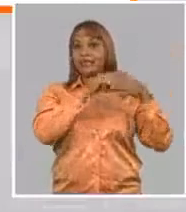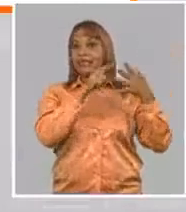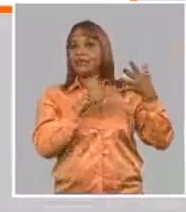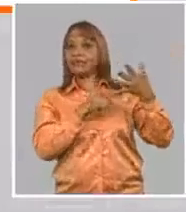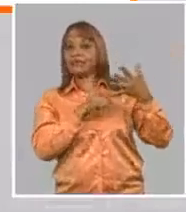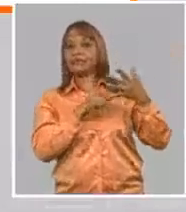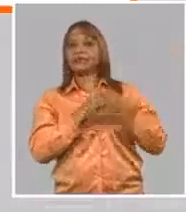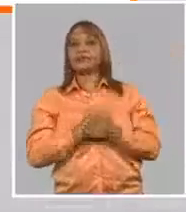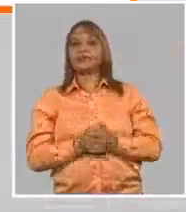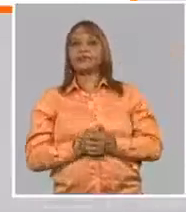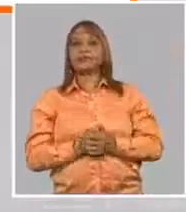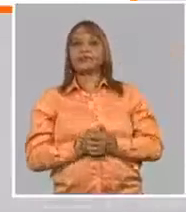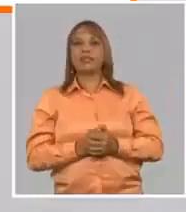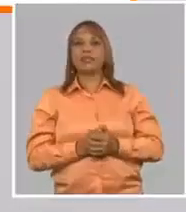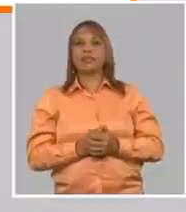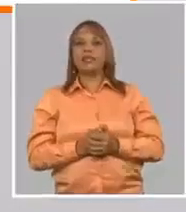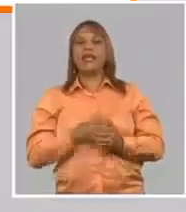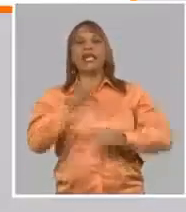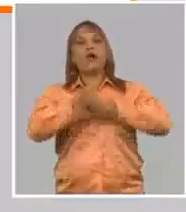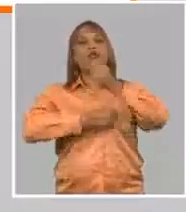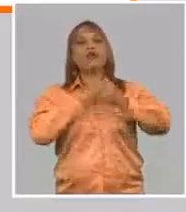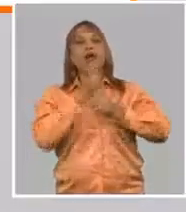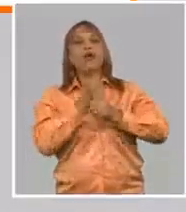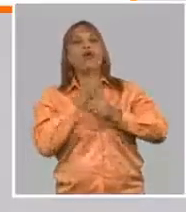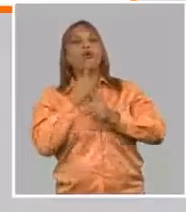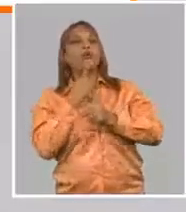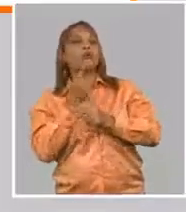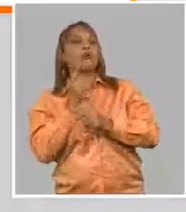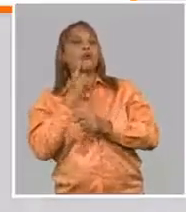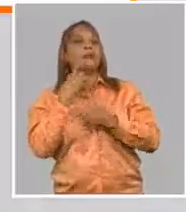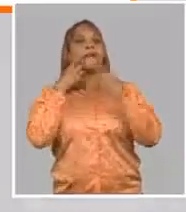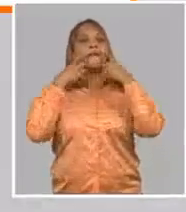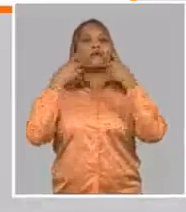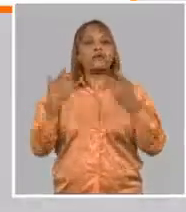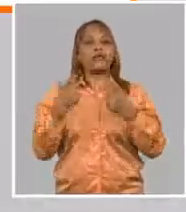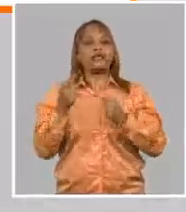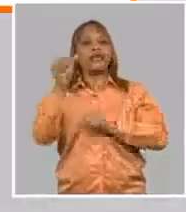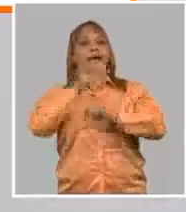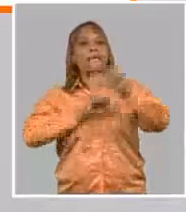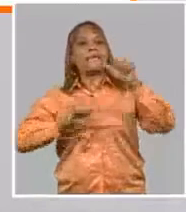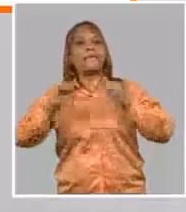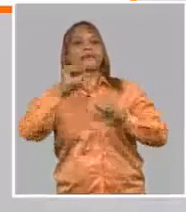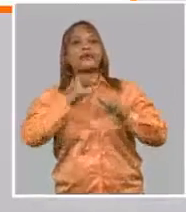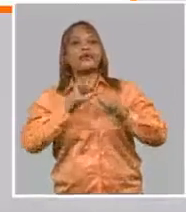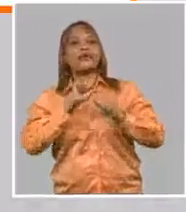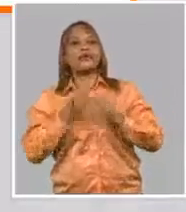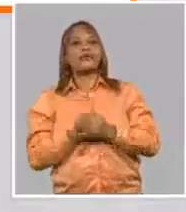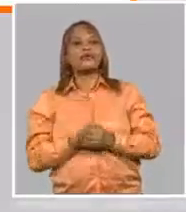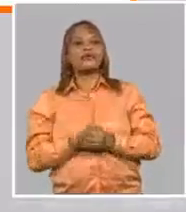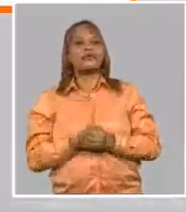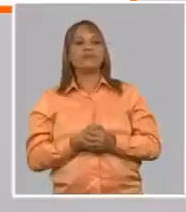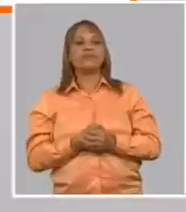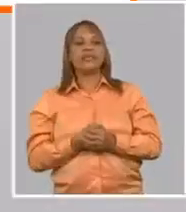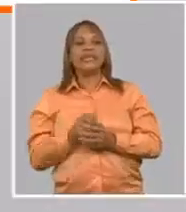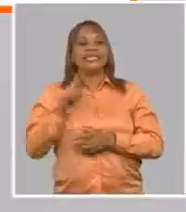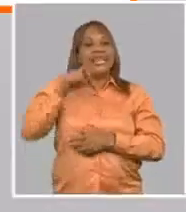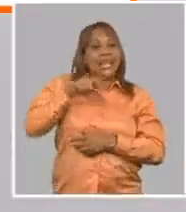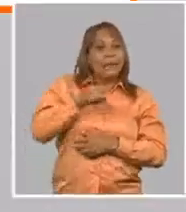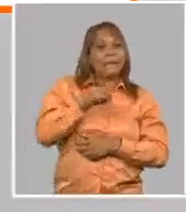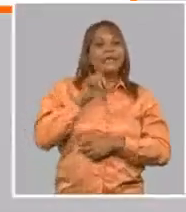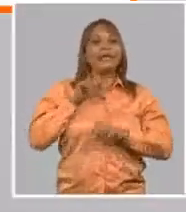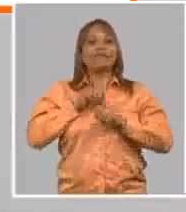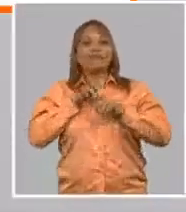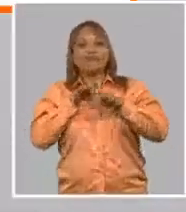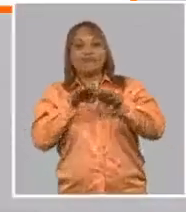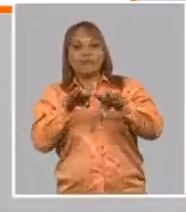blanco de vacunas, de candidatos vacunales, que es la proteína de la espiga del virus, pero de entre ellas el